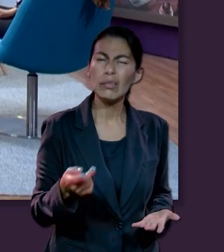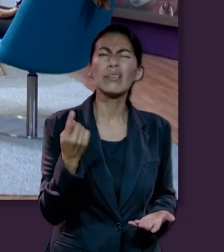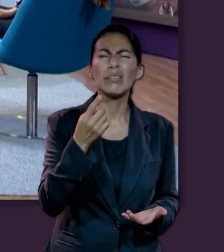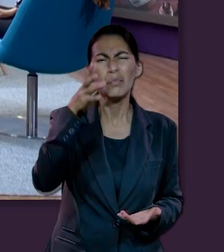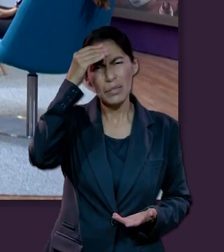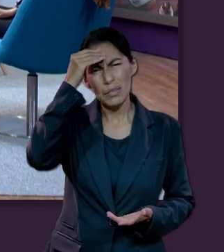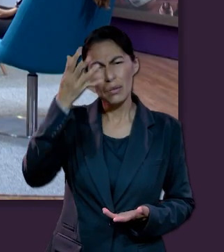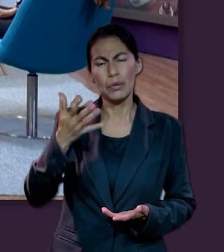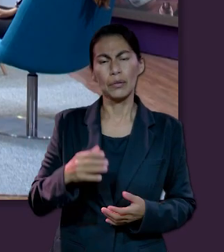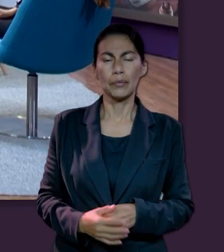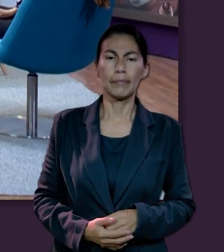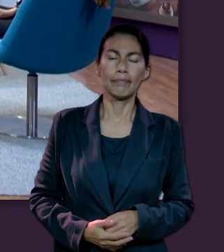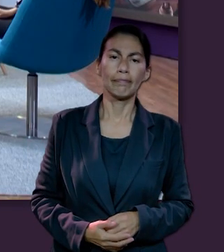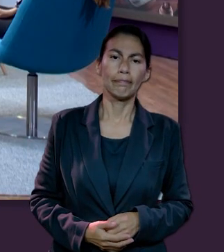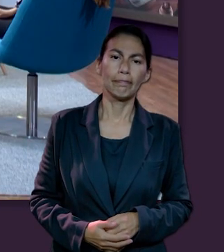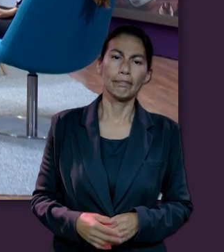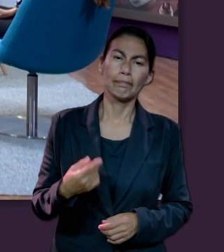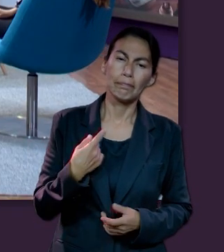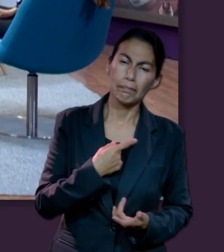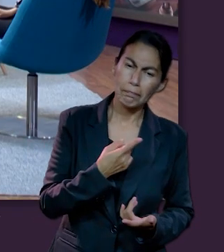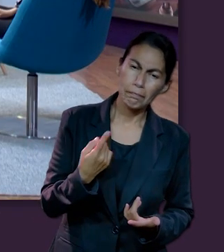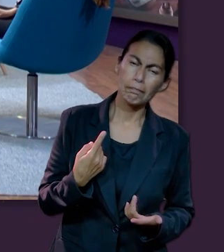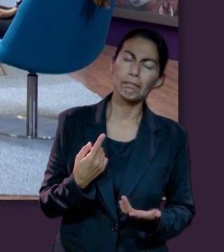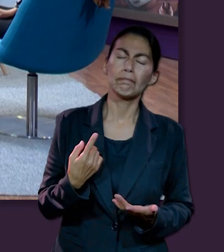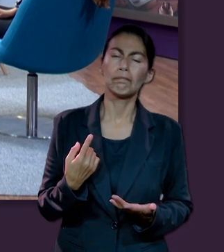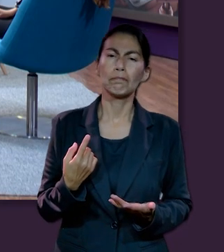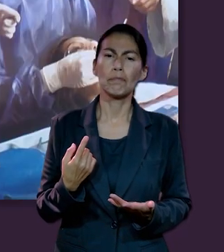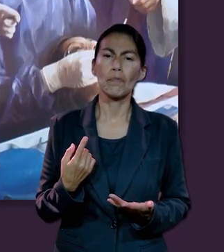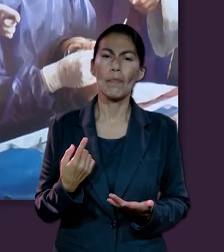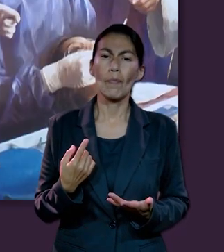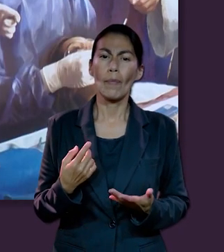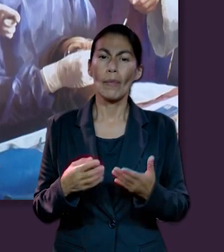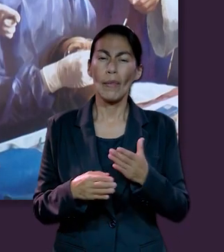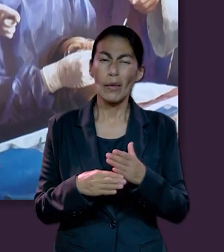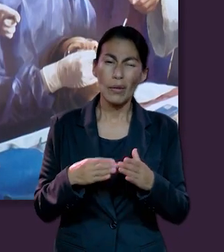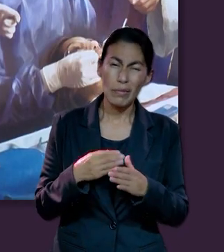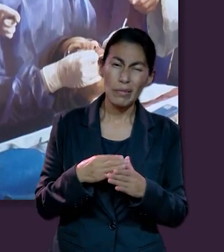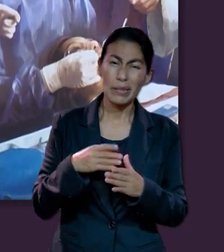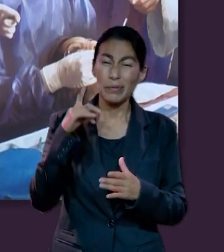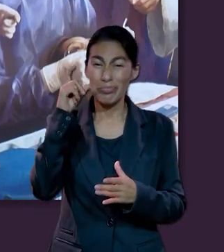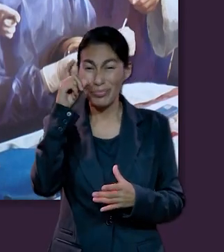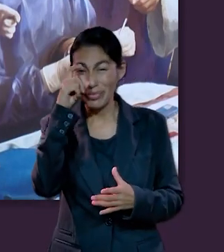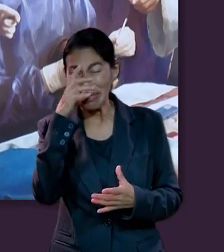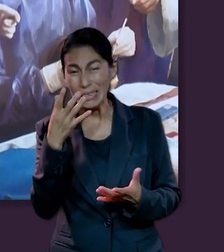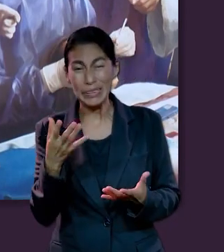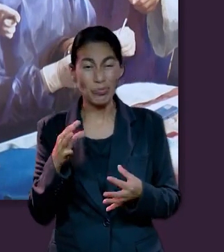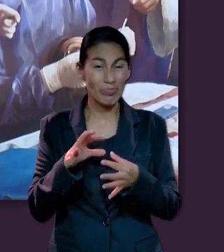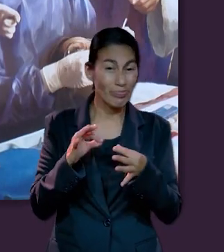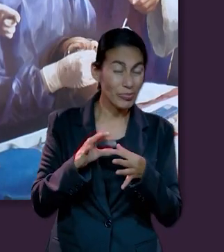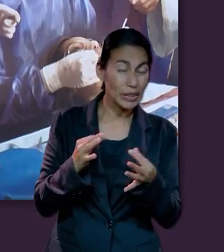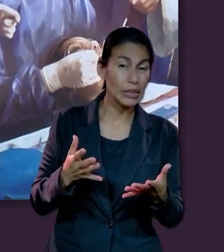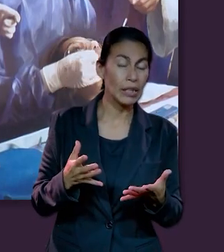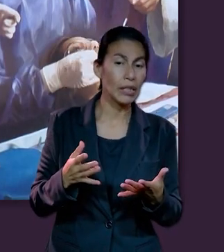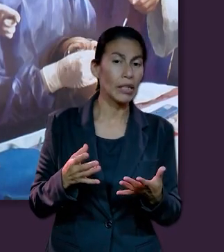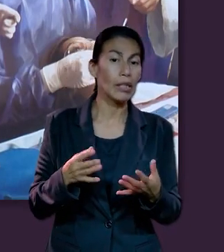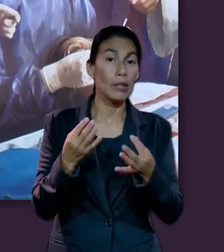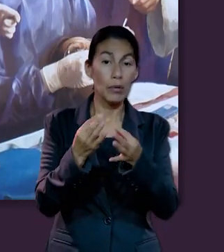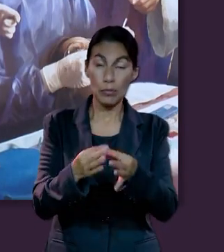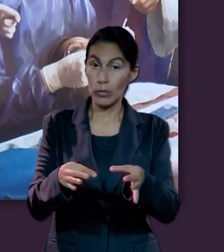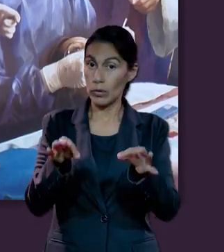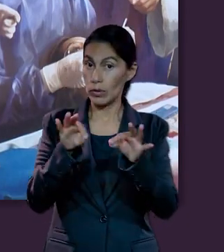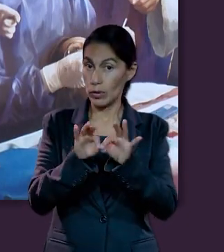¿qué podemos aprender de esto? Cuando nos enfrentamos a estas cosas muy complicadas, es bueno